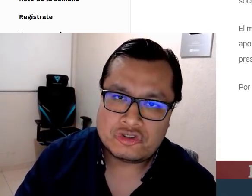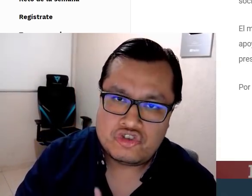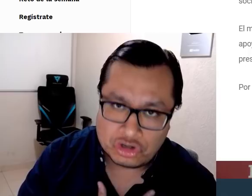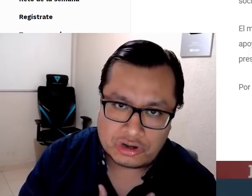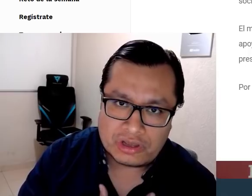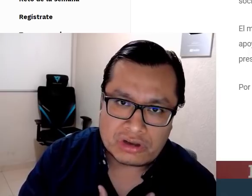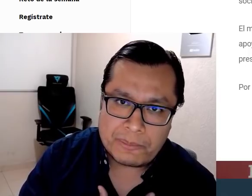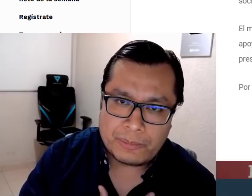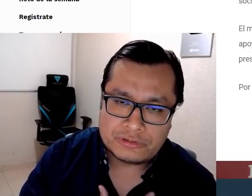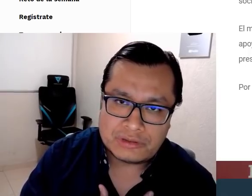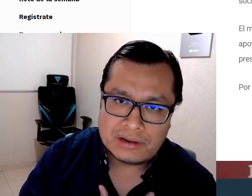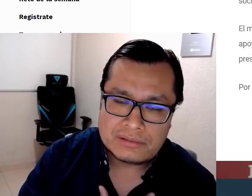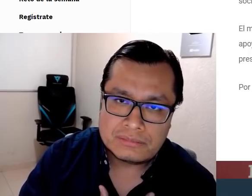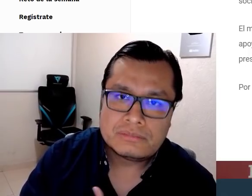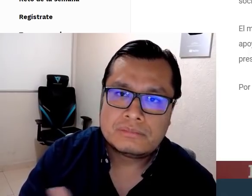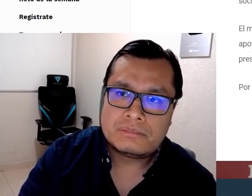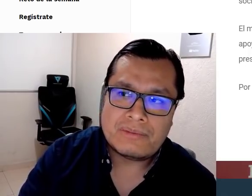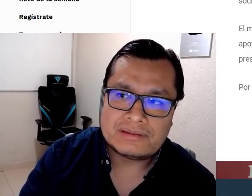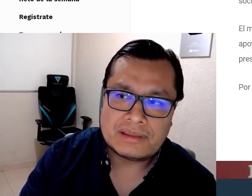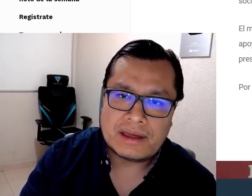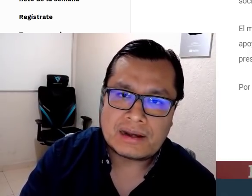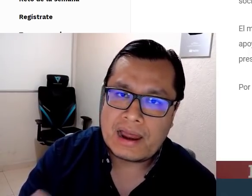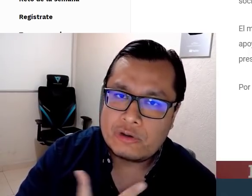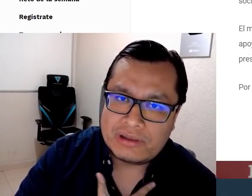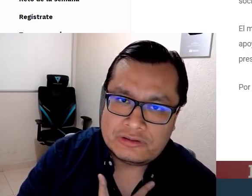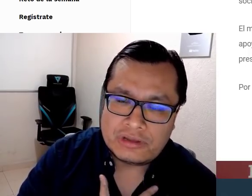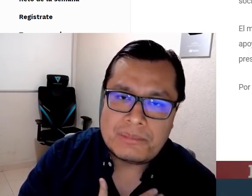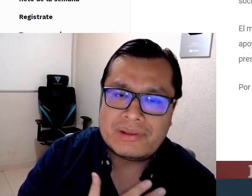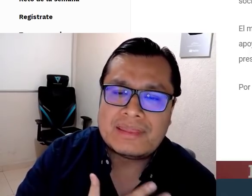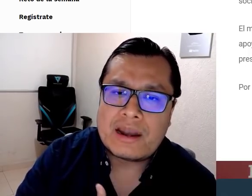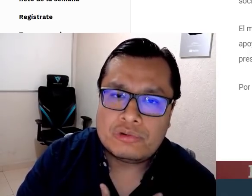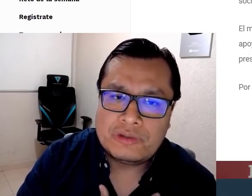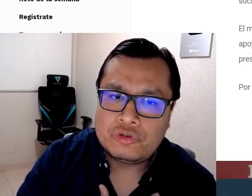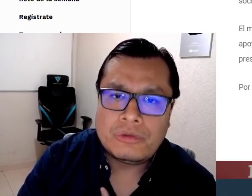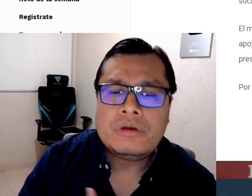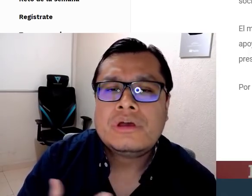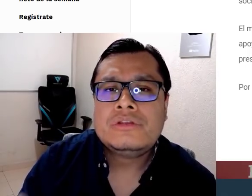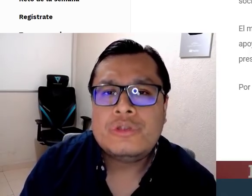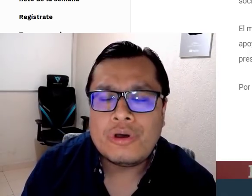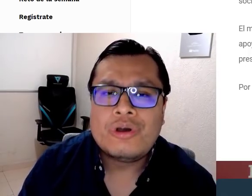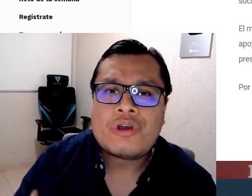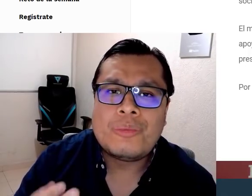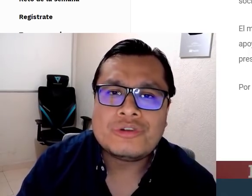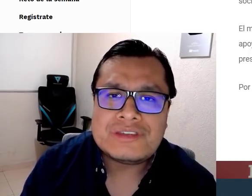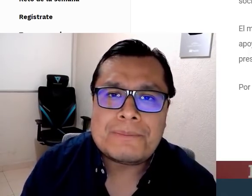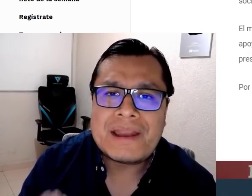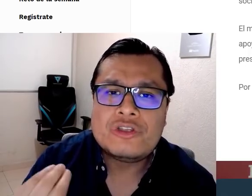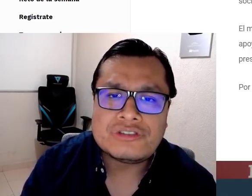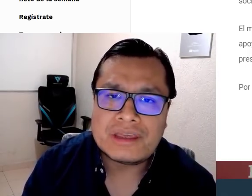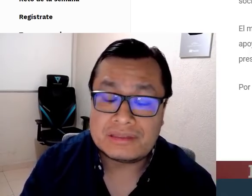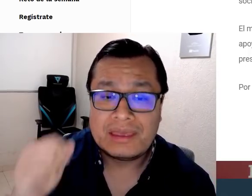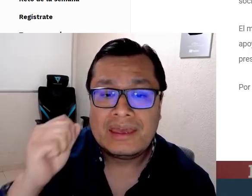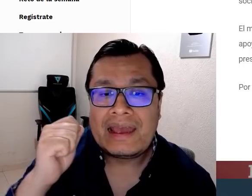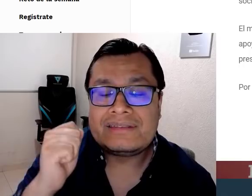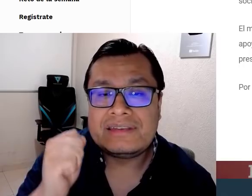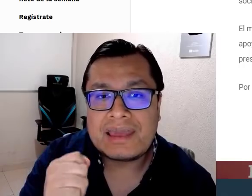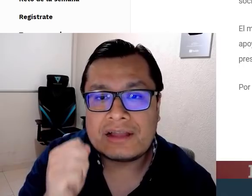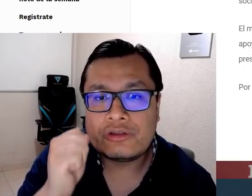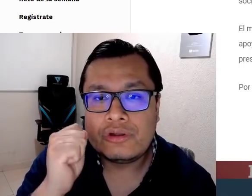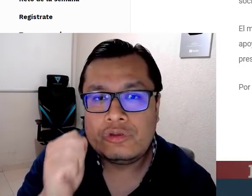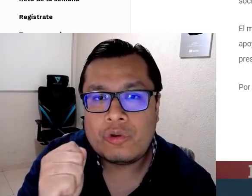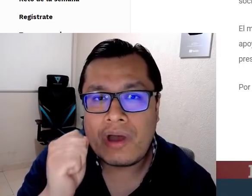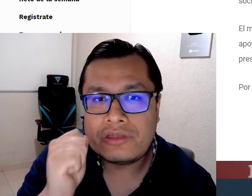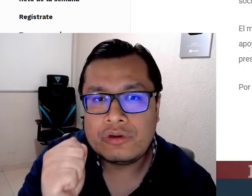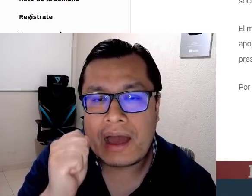lo lleva, ¿qué? Yo se lo tengo que proporcionar. ¿Me vas a dar algo adicional? ¿Me van a dar algún insumo? No, como siempre el docente. El